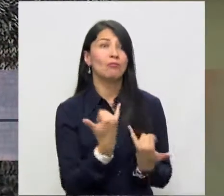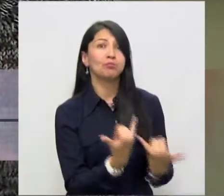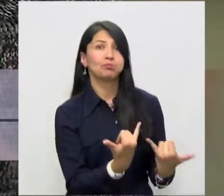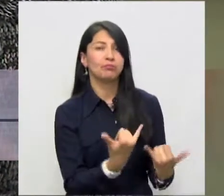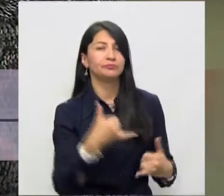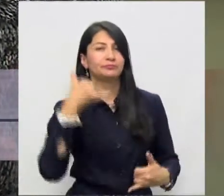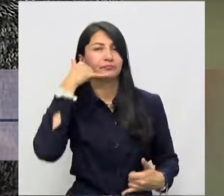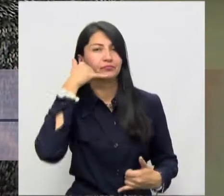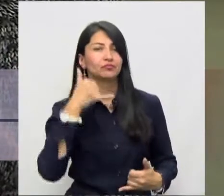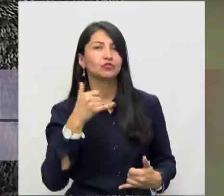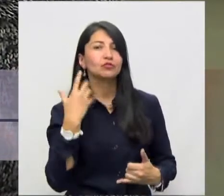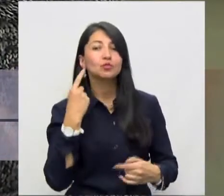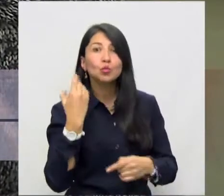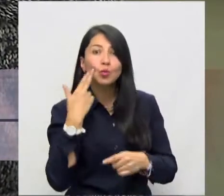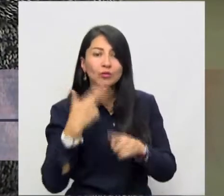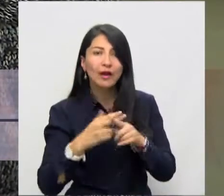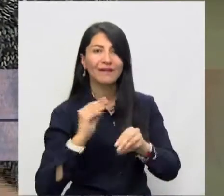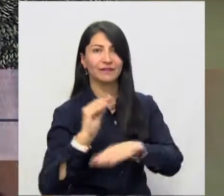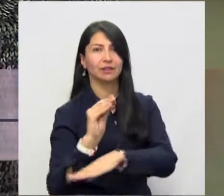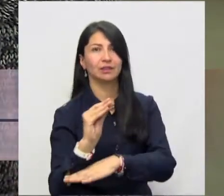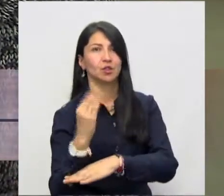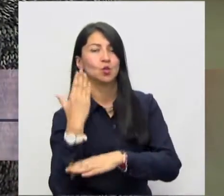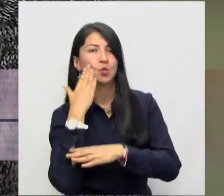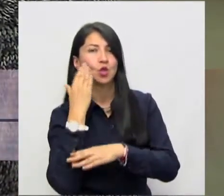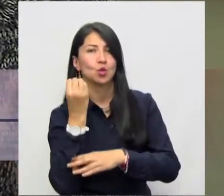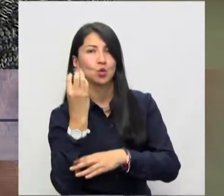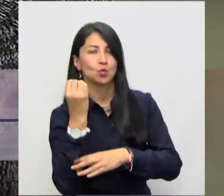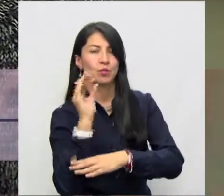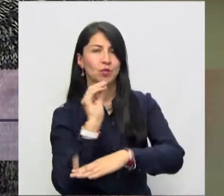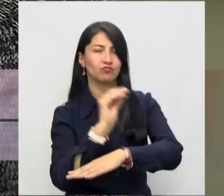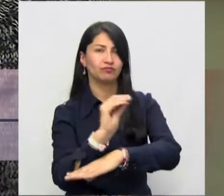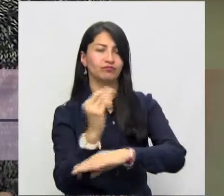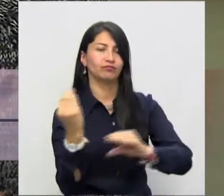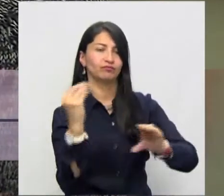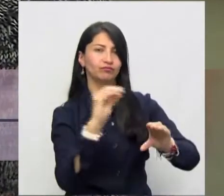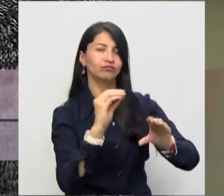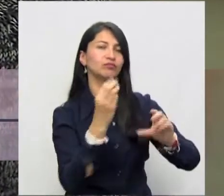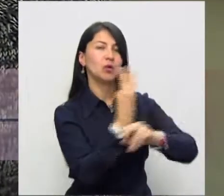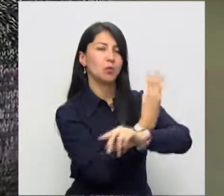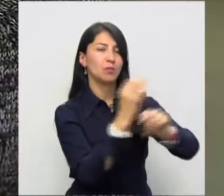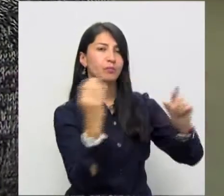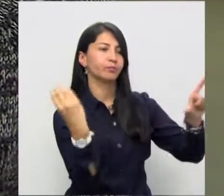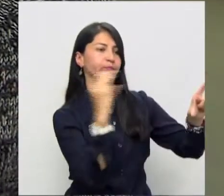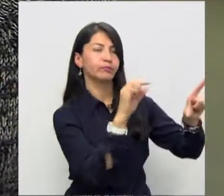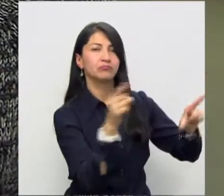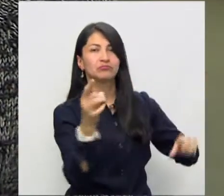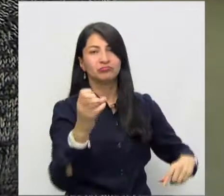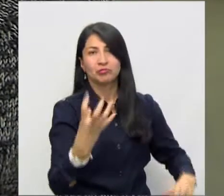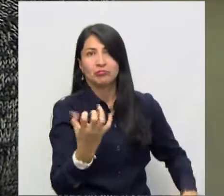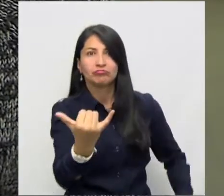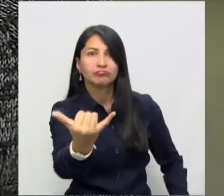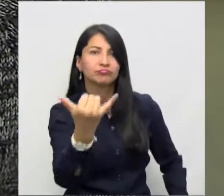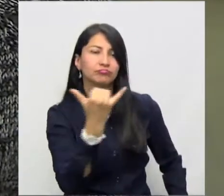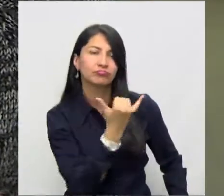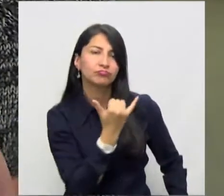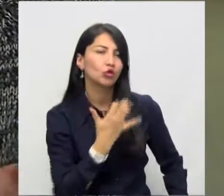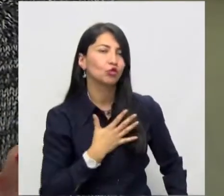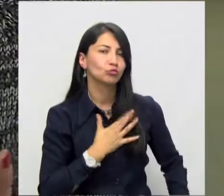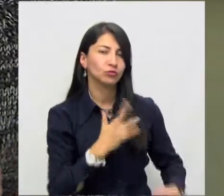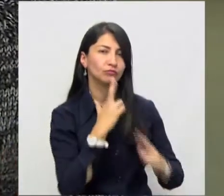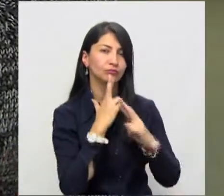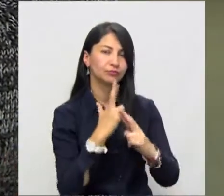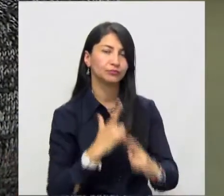oportunamente les vamos a estar dando a través de nuestras redes sociales, de nuestra página web, donde pueden llamar y hacer sus preguntas. Tendremos